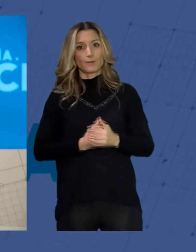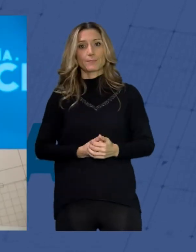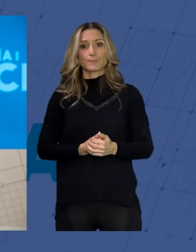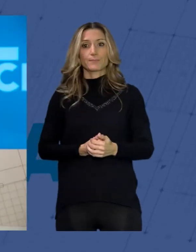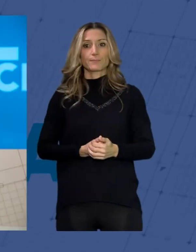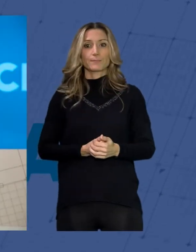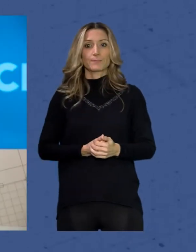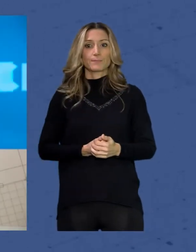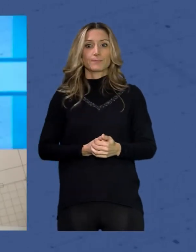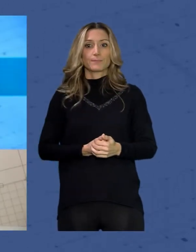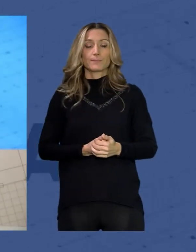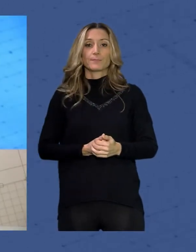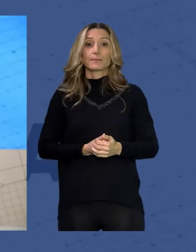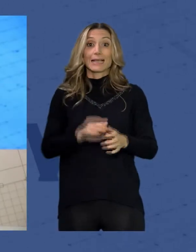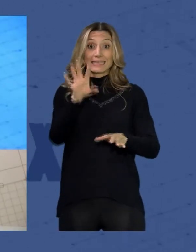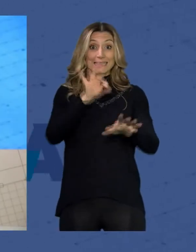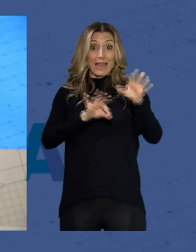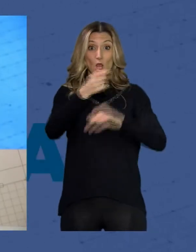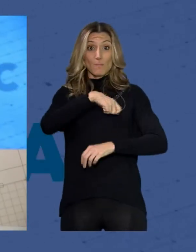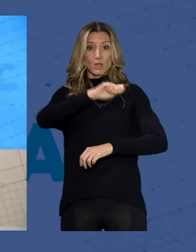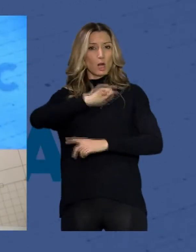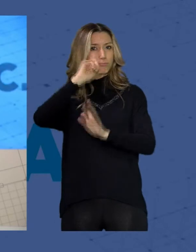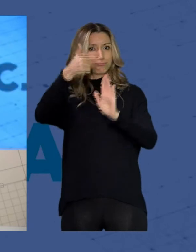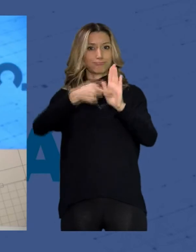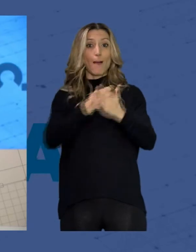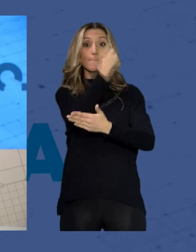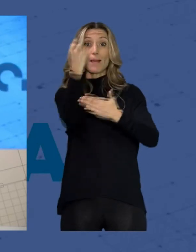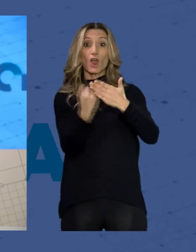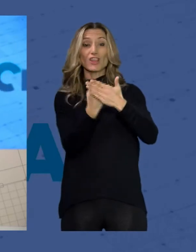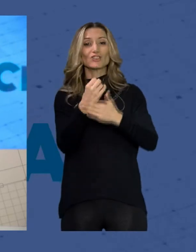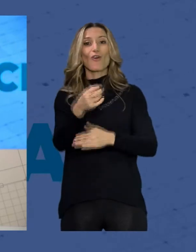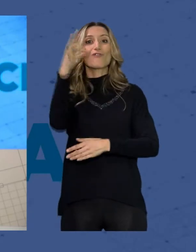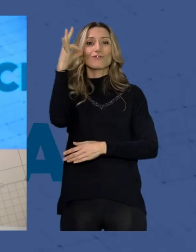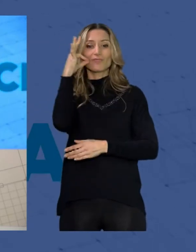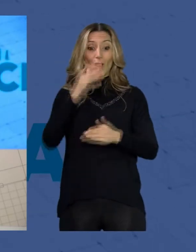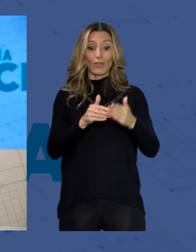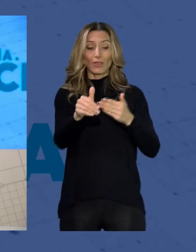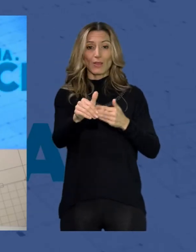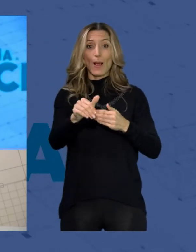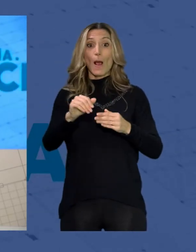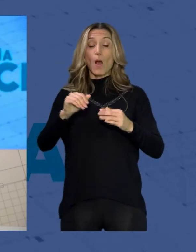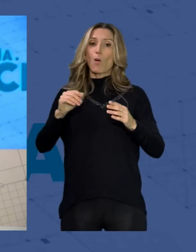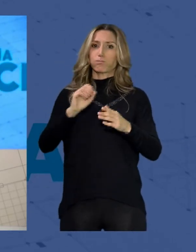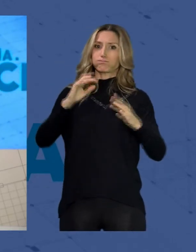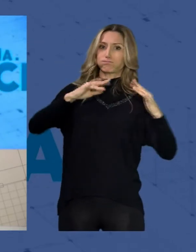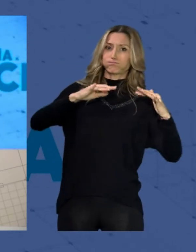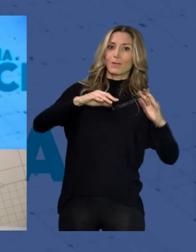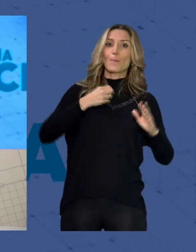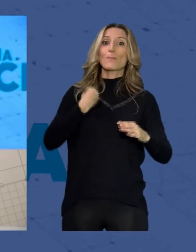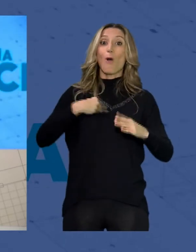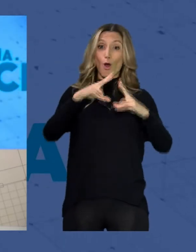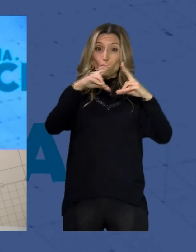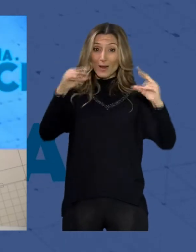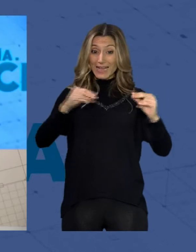La selección española absoluta de baloncesto femenino disputará el partido contra Rumanía en la capital el próximo 14 de